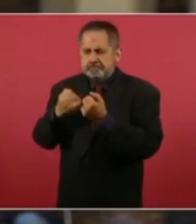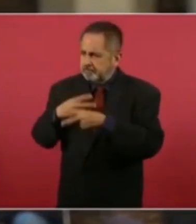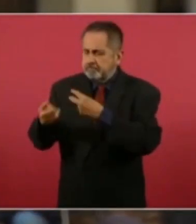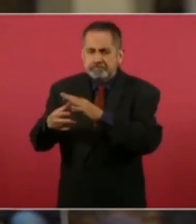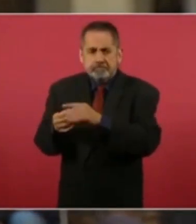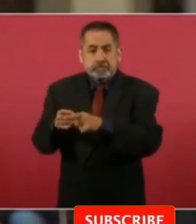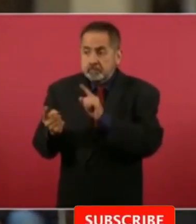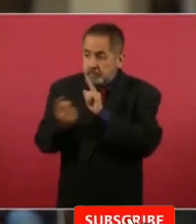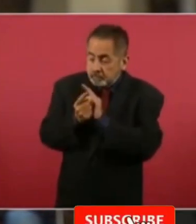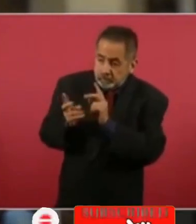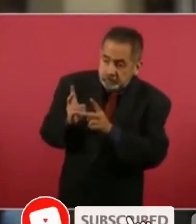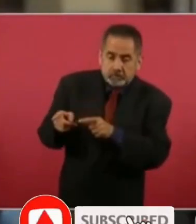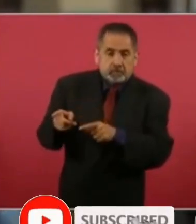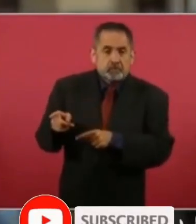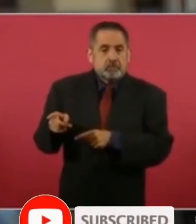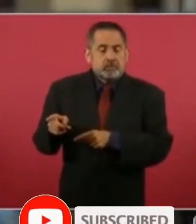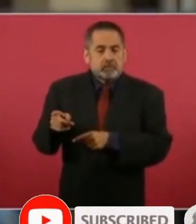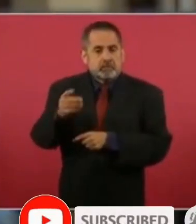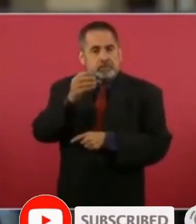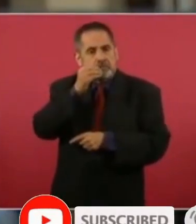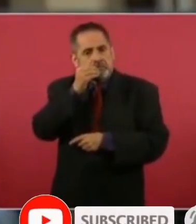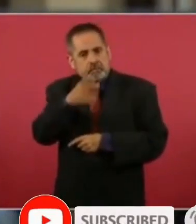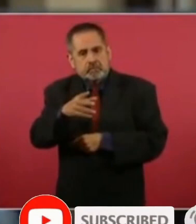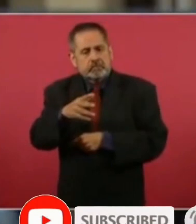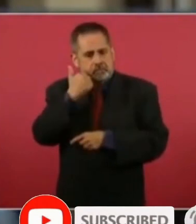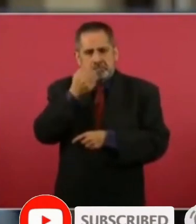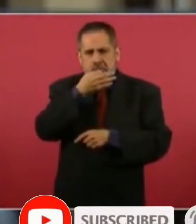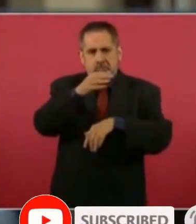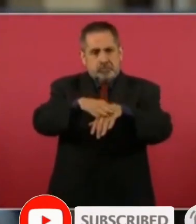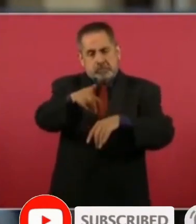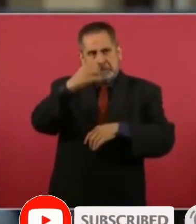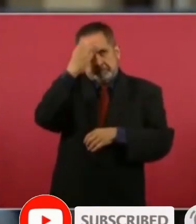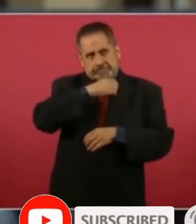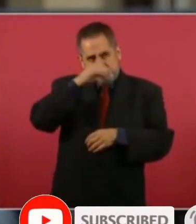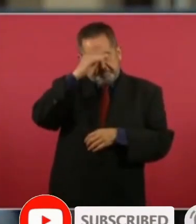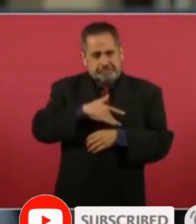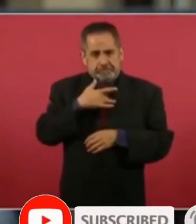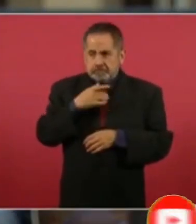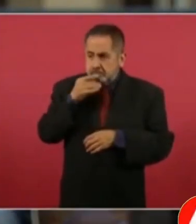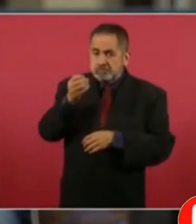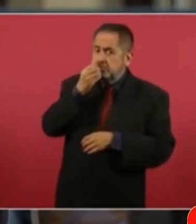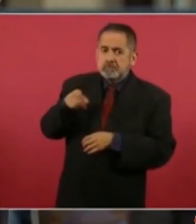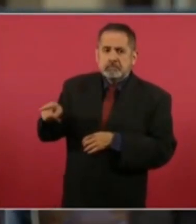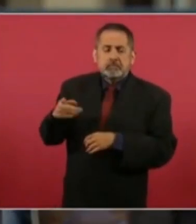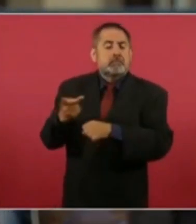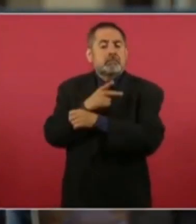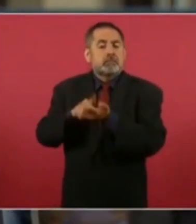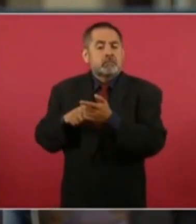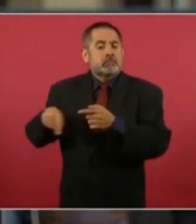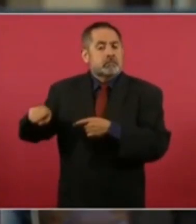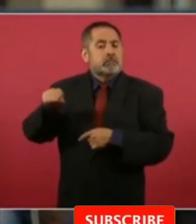Y me encontré con una grata sorpresa. Y quiero que lo evalúe también, presidente, si me permite. Cómo los